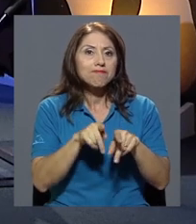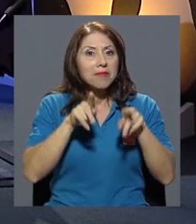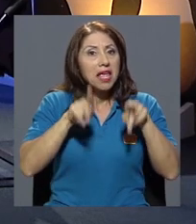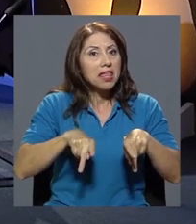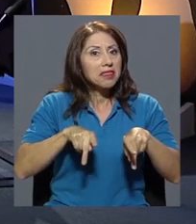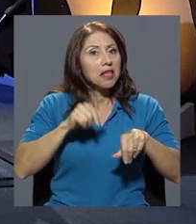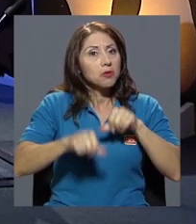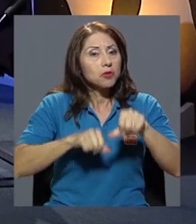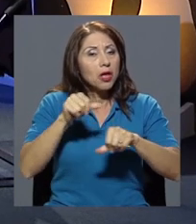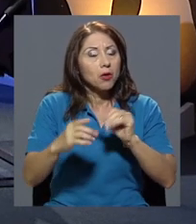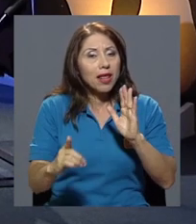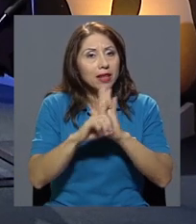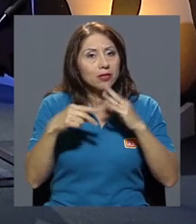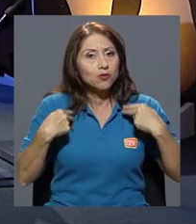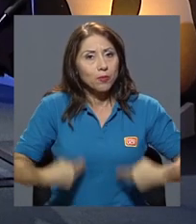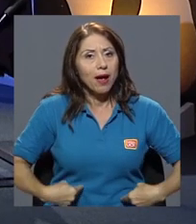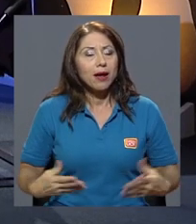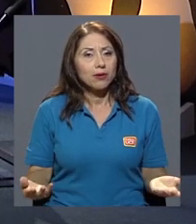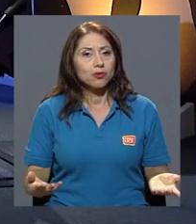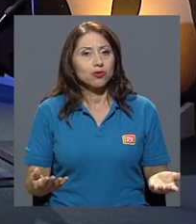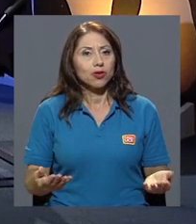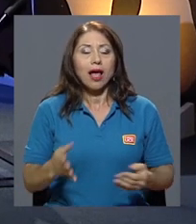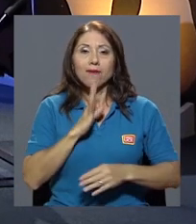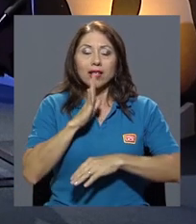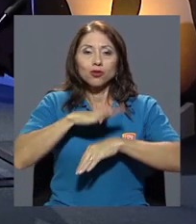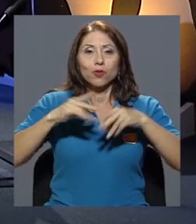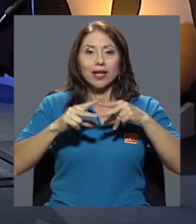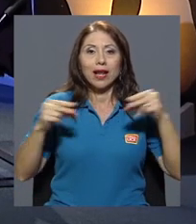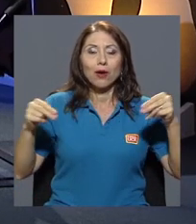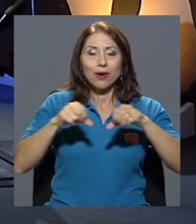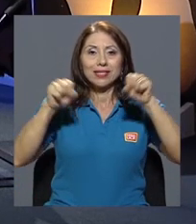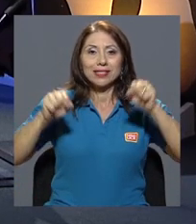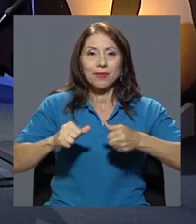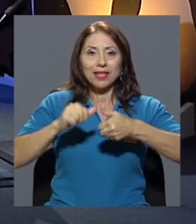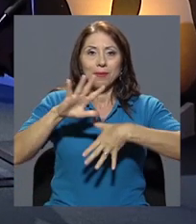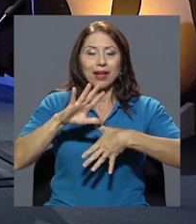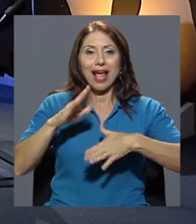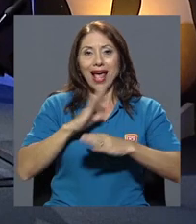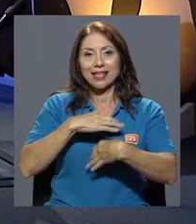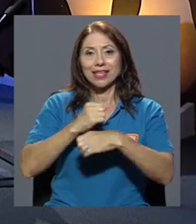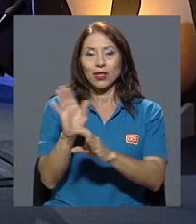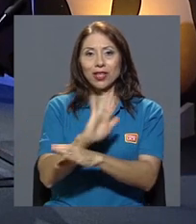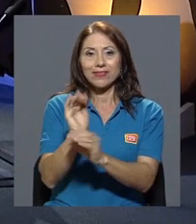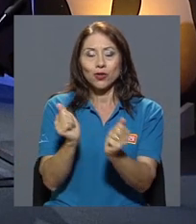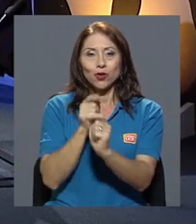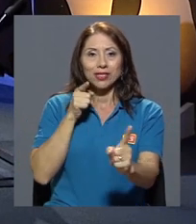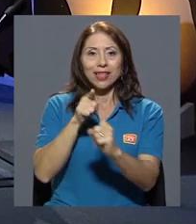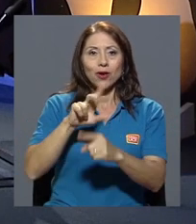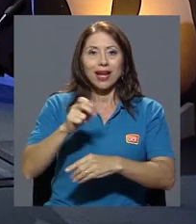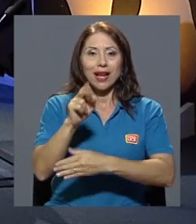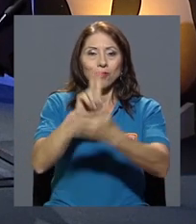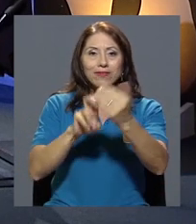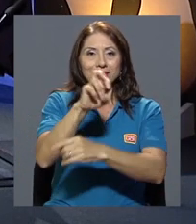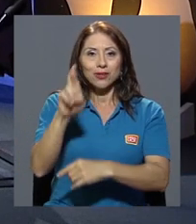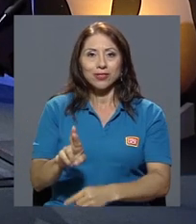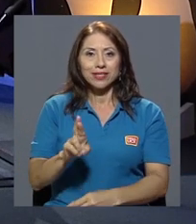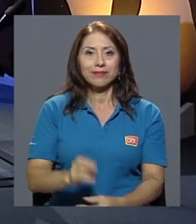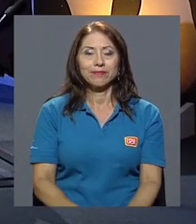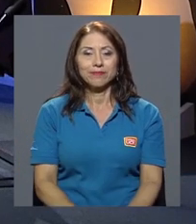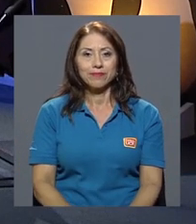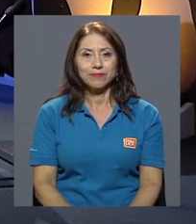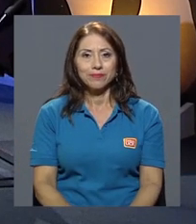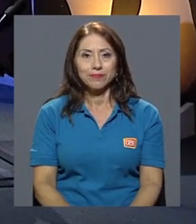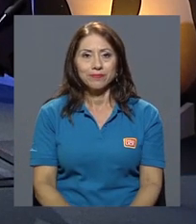luchadora de derechos humanos de algún modo sobre Nicaragua y el sistema interamericano. Estamos haciendo Televisión con Sentido en Canal Universidad de Costa Rica.